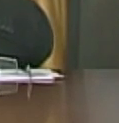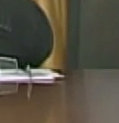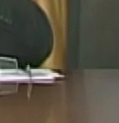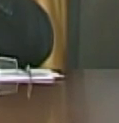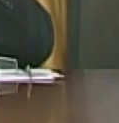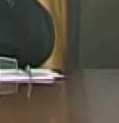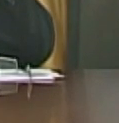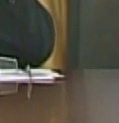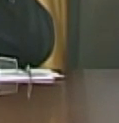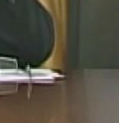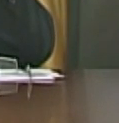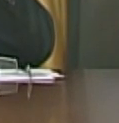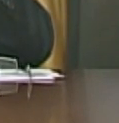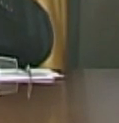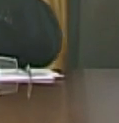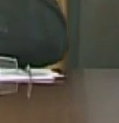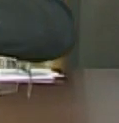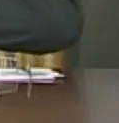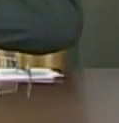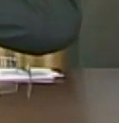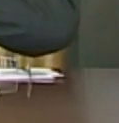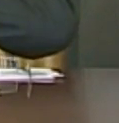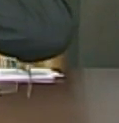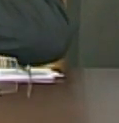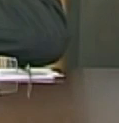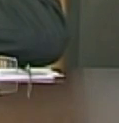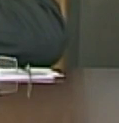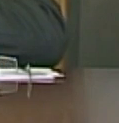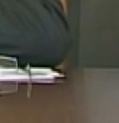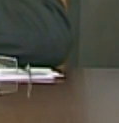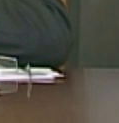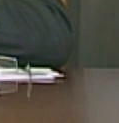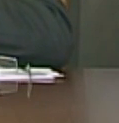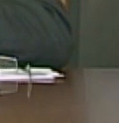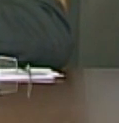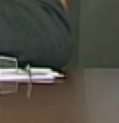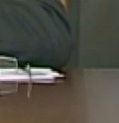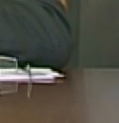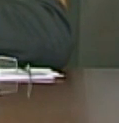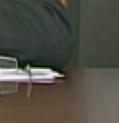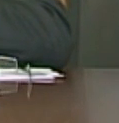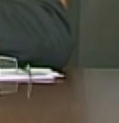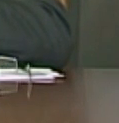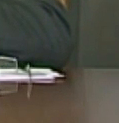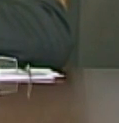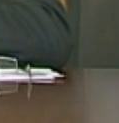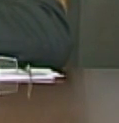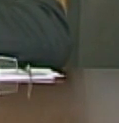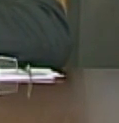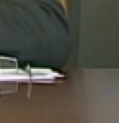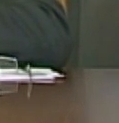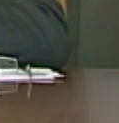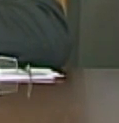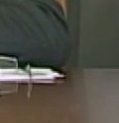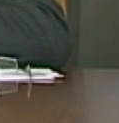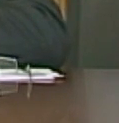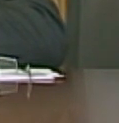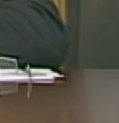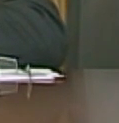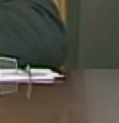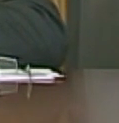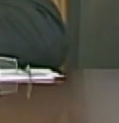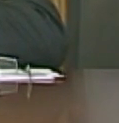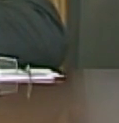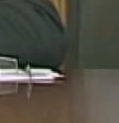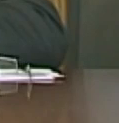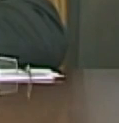de pronto uno le lanza 4 o 5 tareas encima a un compañero que es capaz pero de pronto si le meten 20 tareas